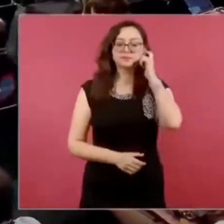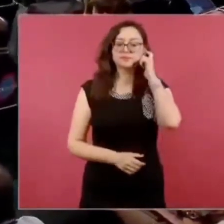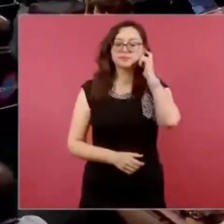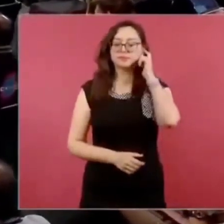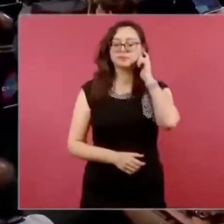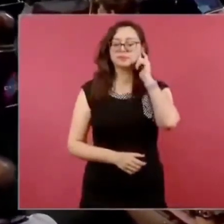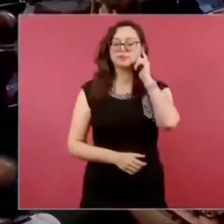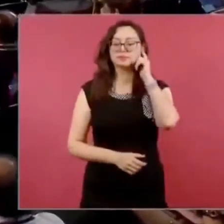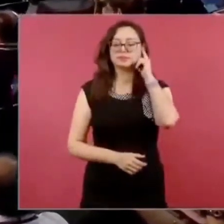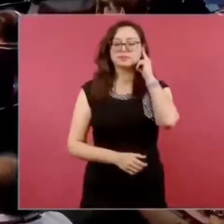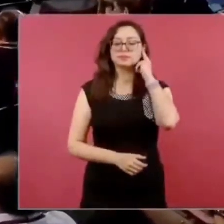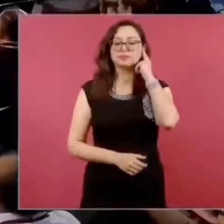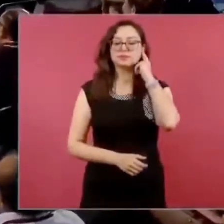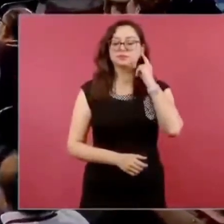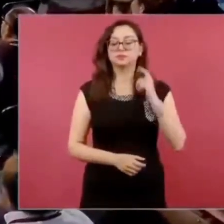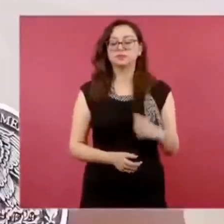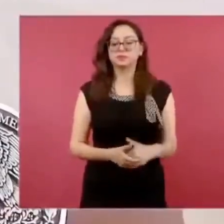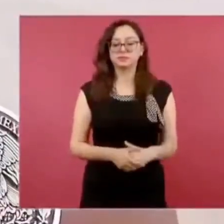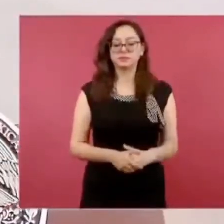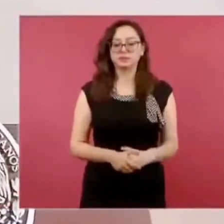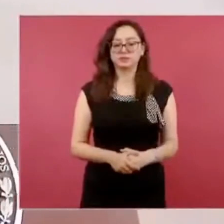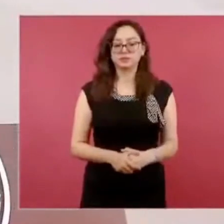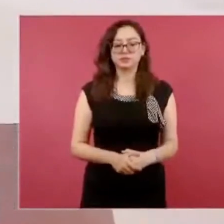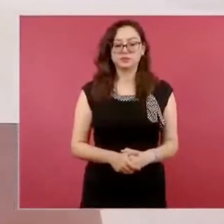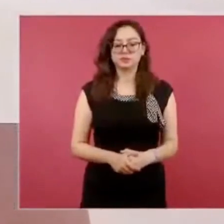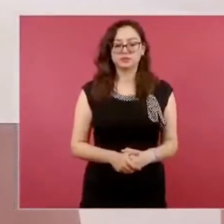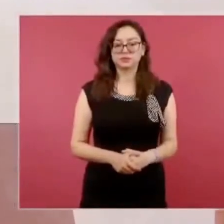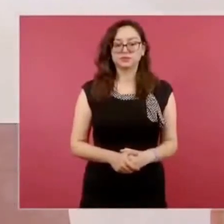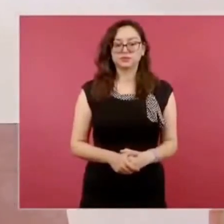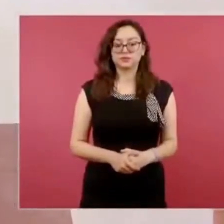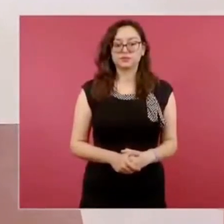Como eres encuestador, Roy,